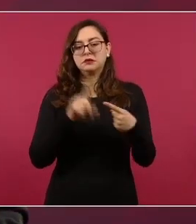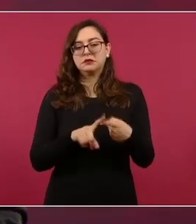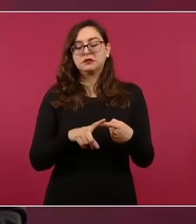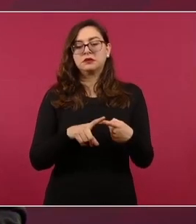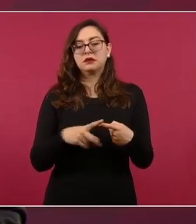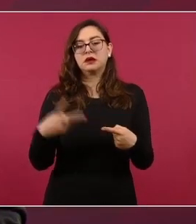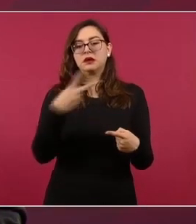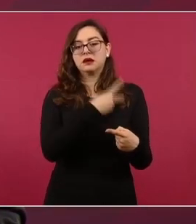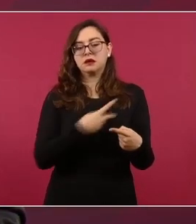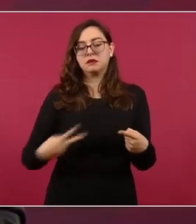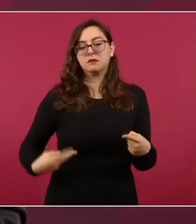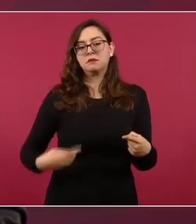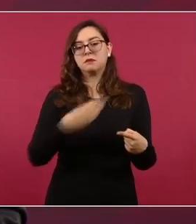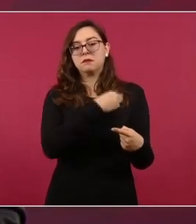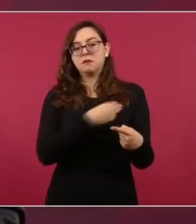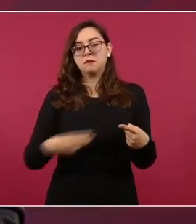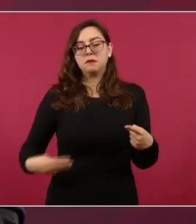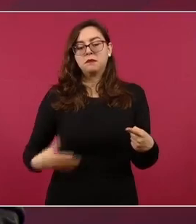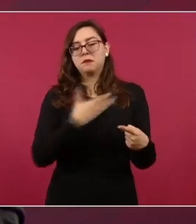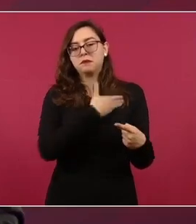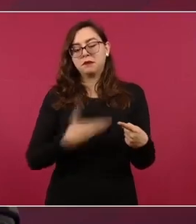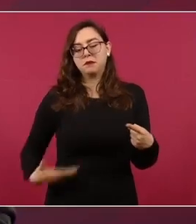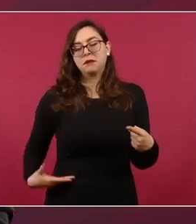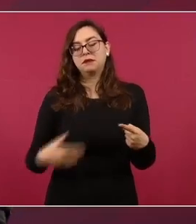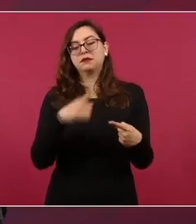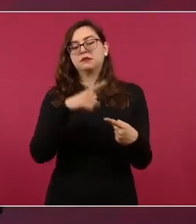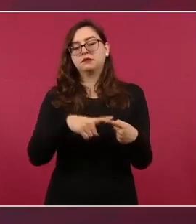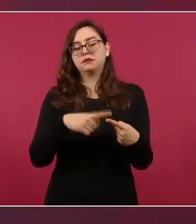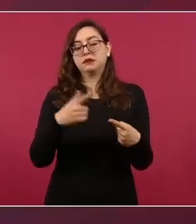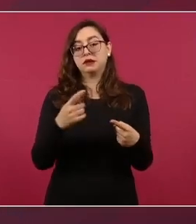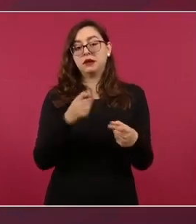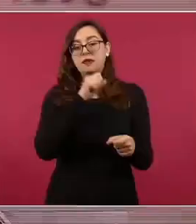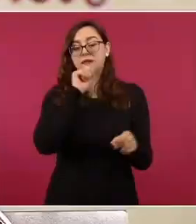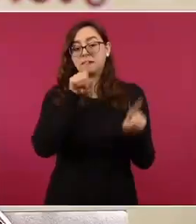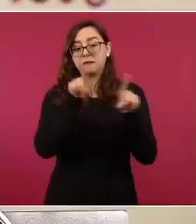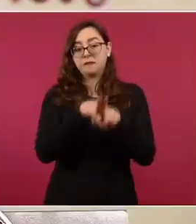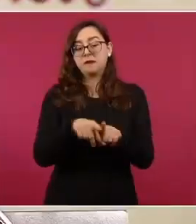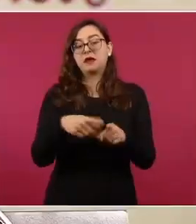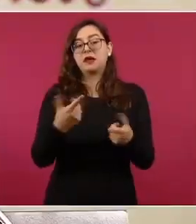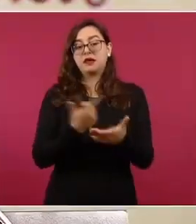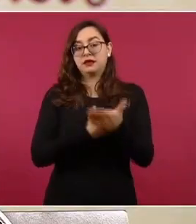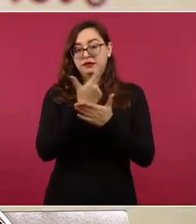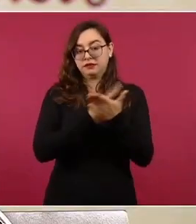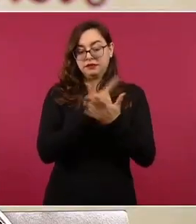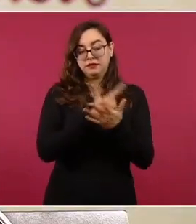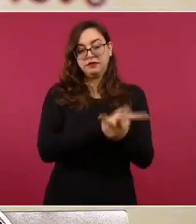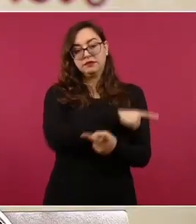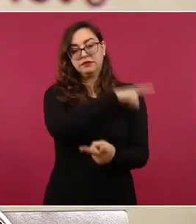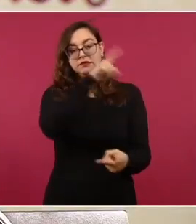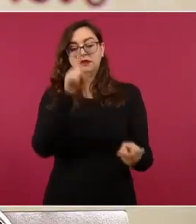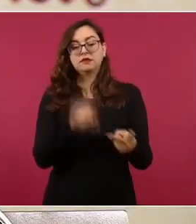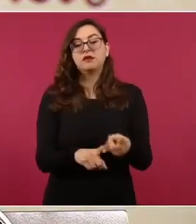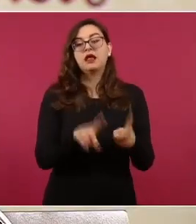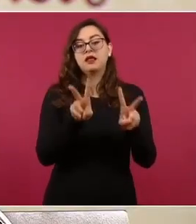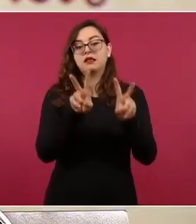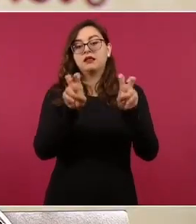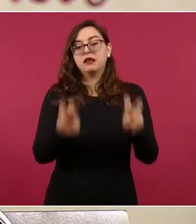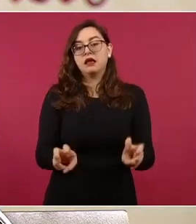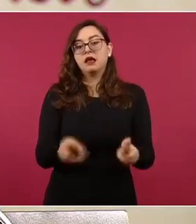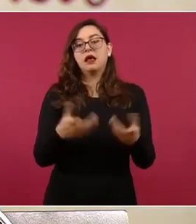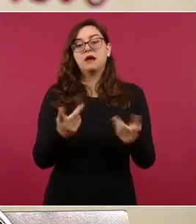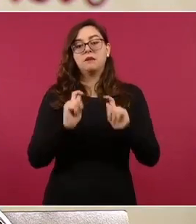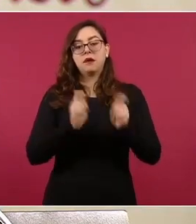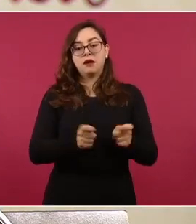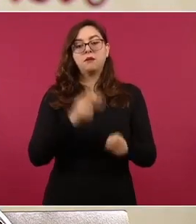viceprimer ministra y ministra de Finanzas de Canadá, de Melanie Jolie, ministra de Asuntos Exteriores y de